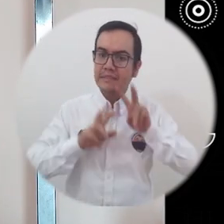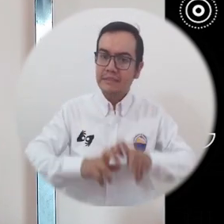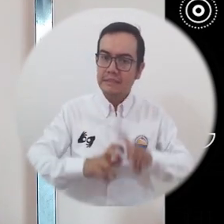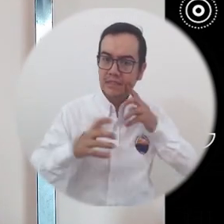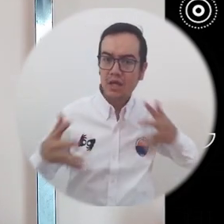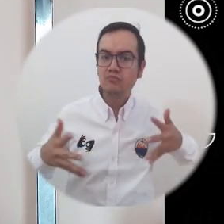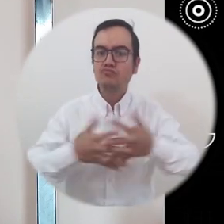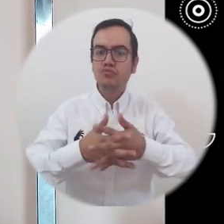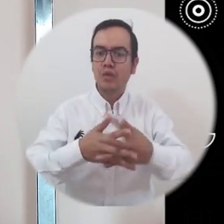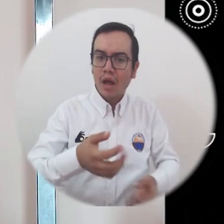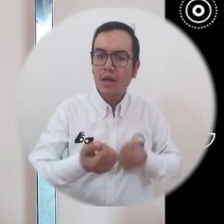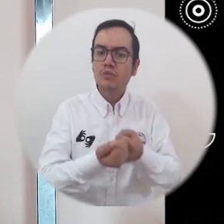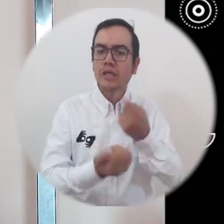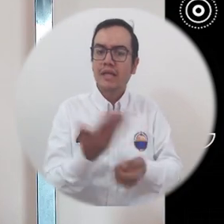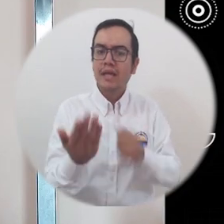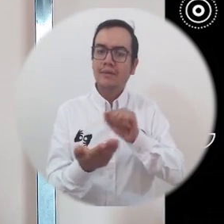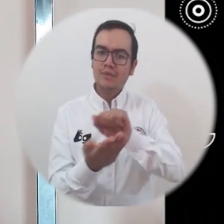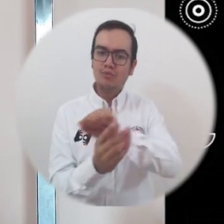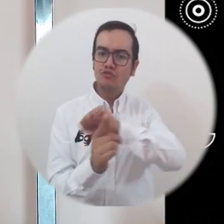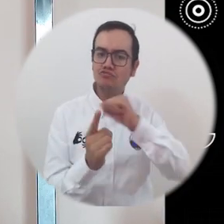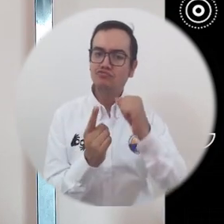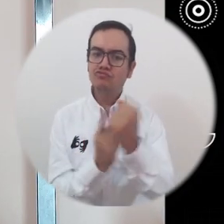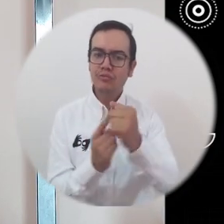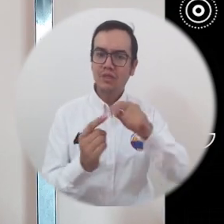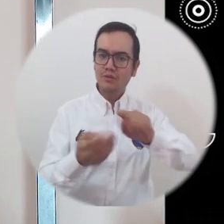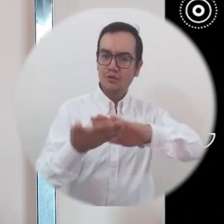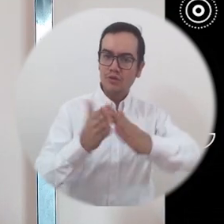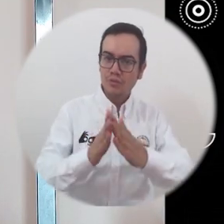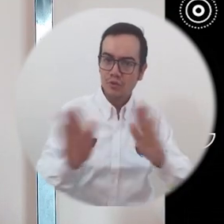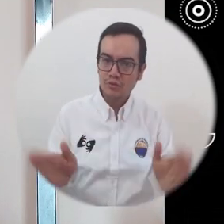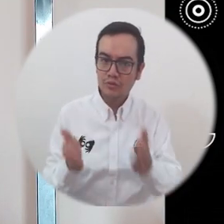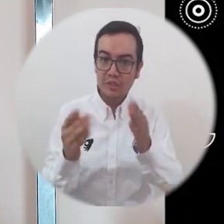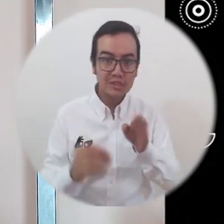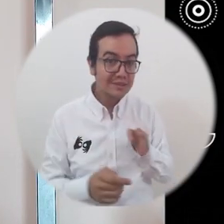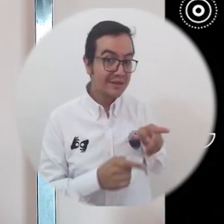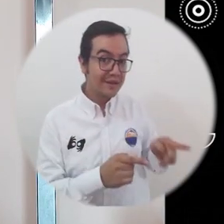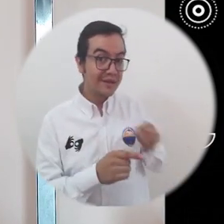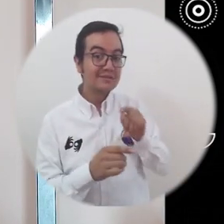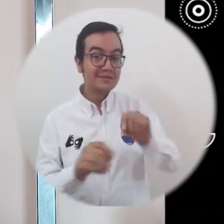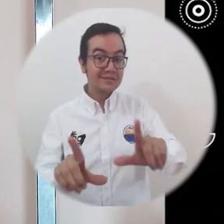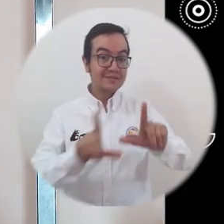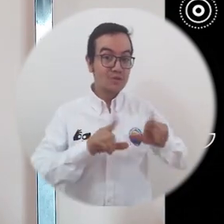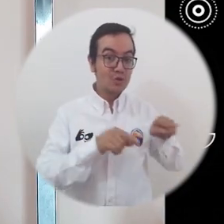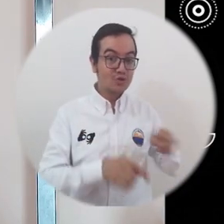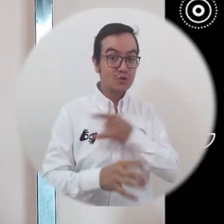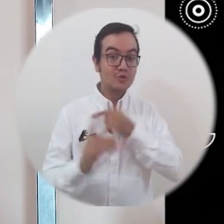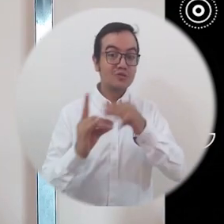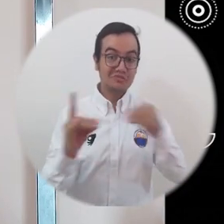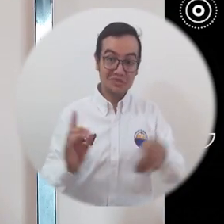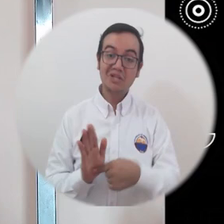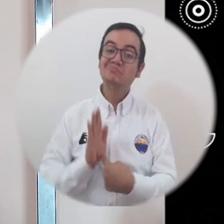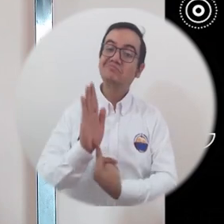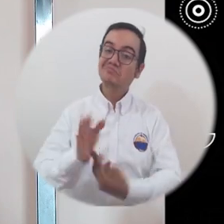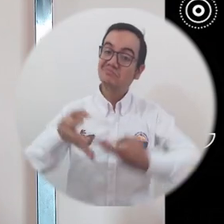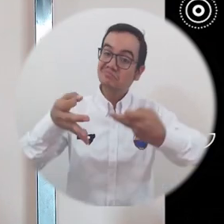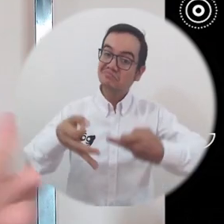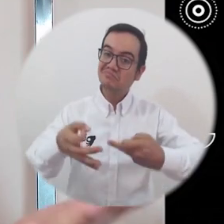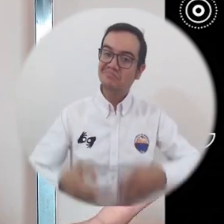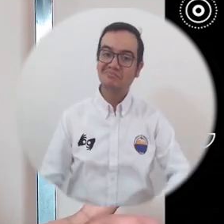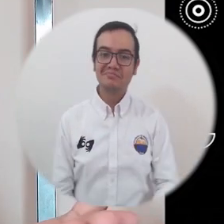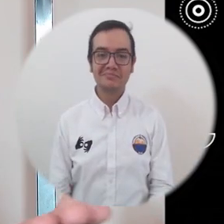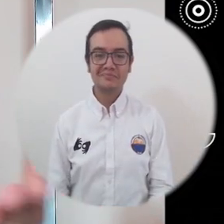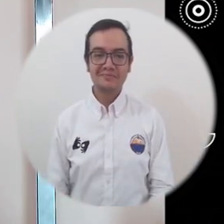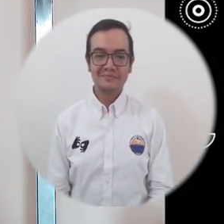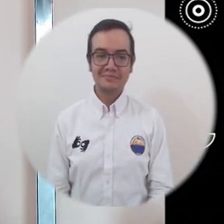elaborado por la educación y la ciencia fortalece en los tiempos de complejidad y conflicto. Los graduados Consellos Unimagdalena